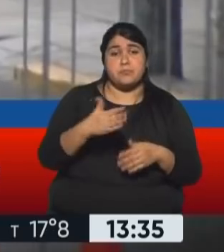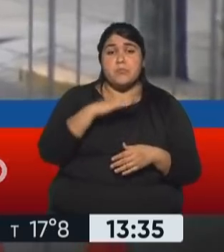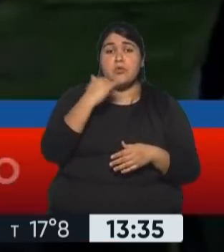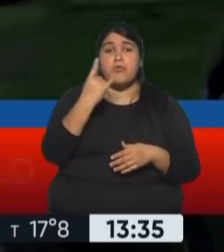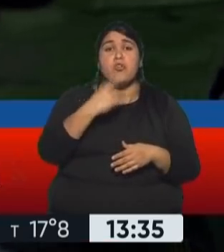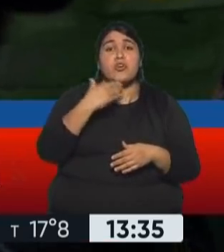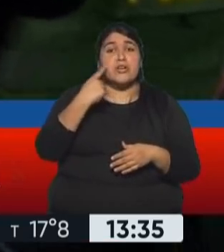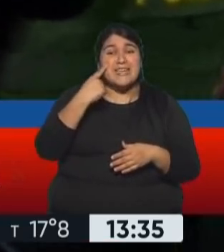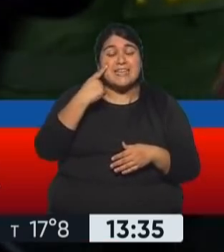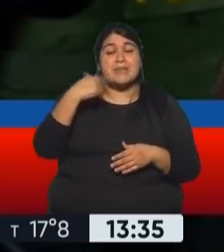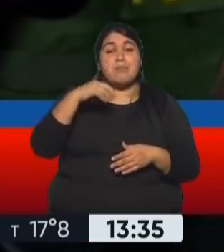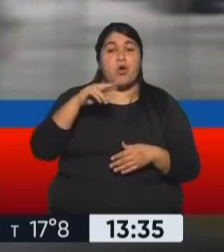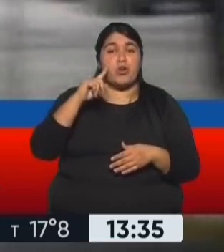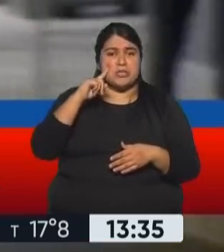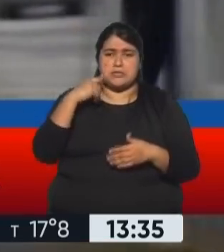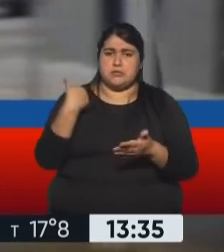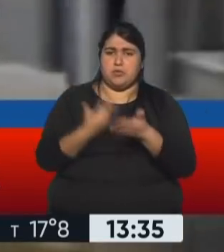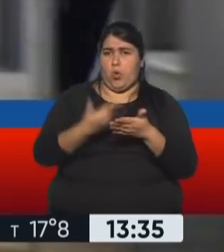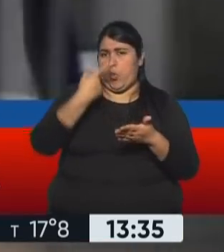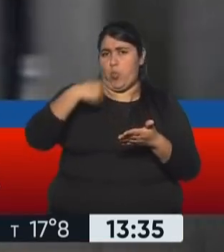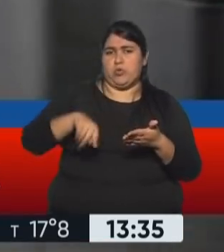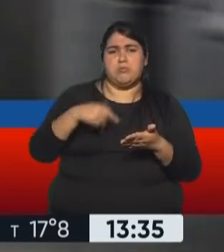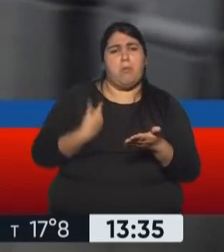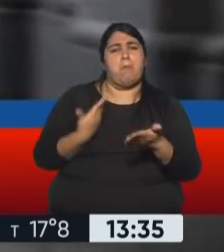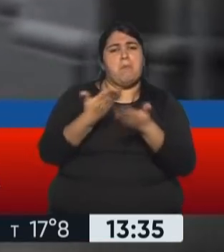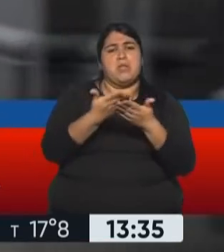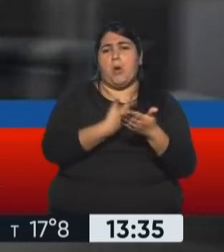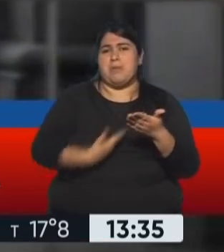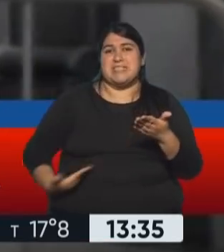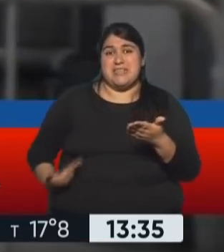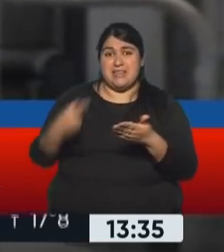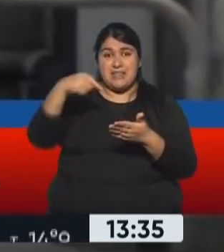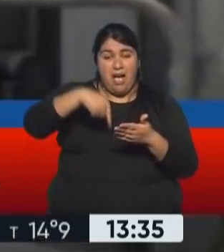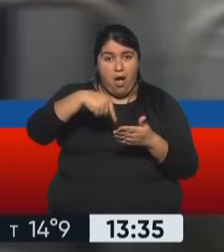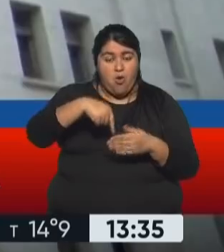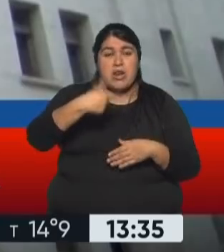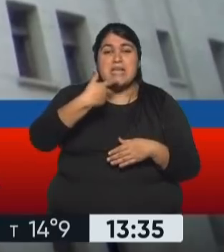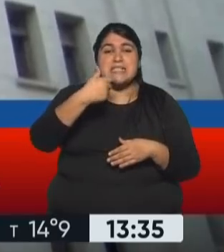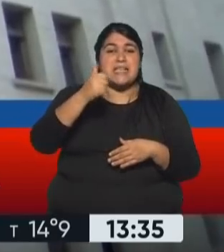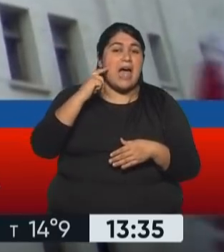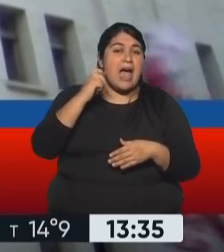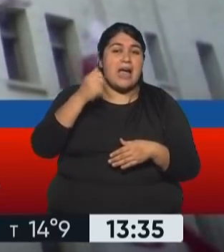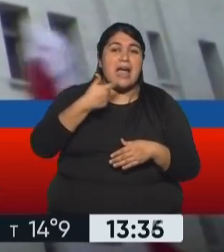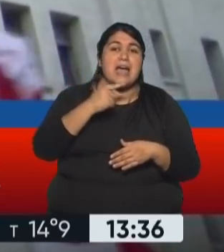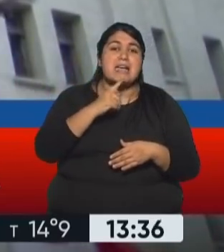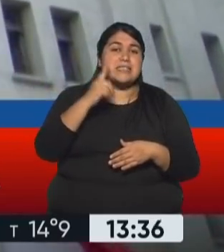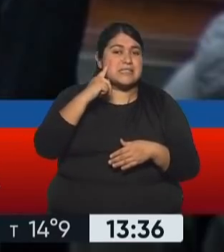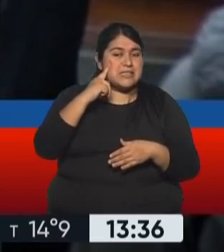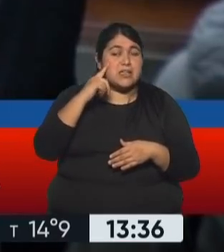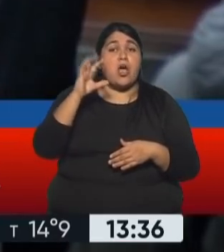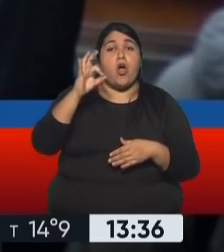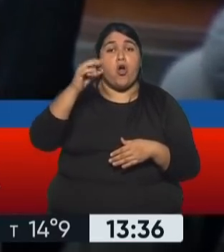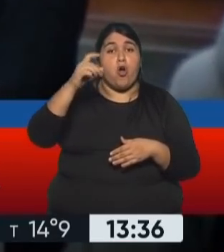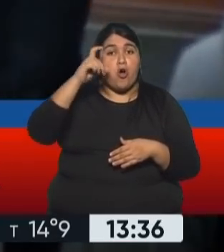apeló a un recurso de última instancia, pedirle al presidente interino Francisco Sagasti que haga intervenir a la OEA